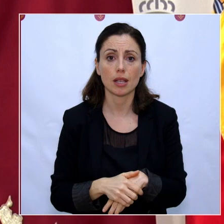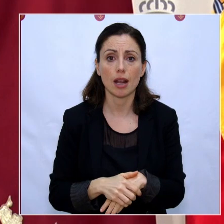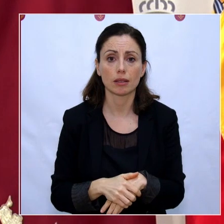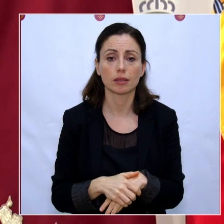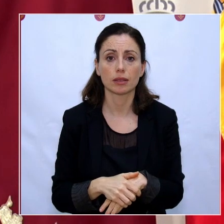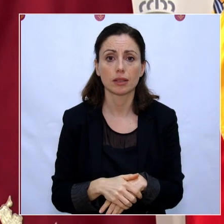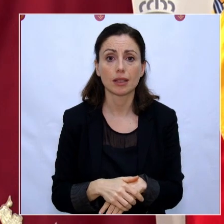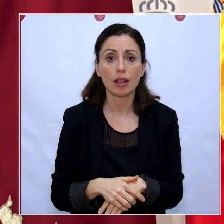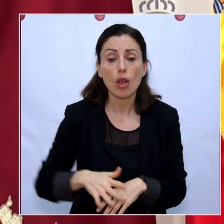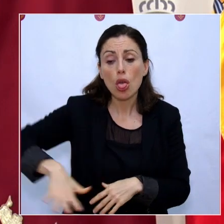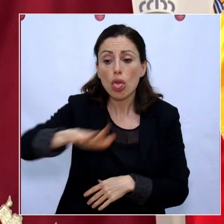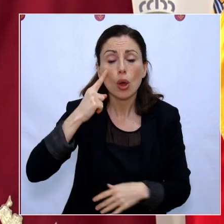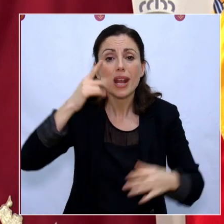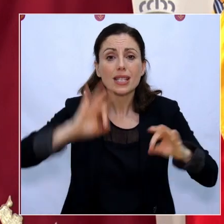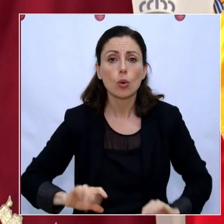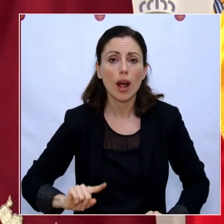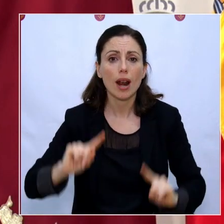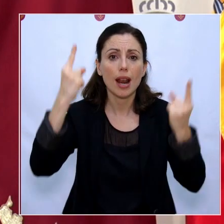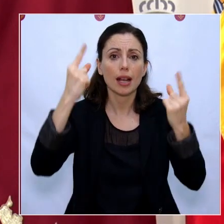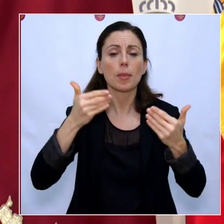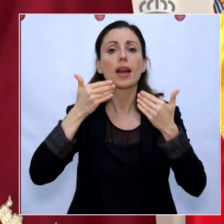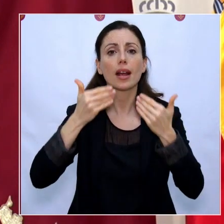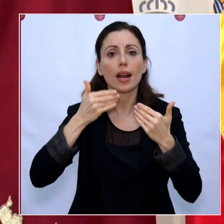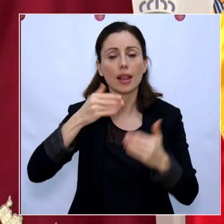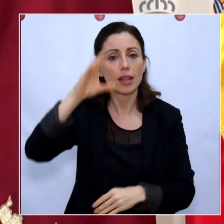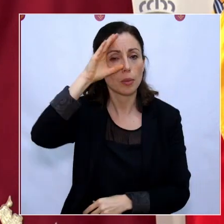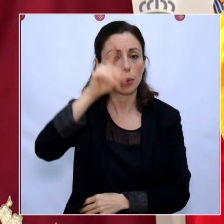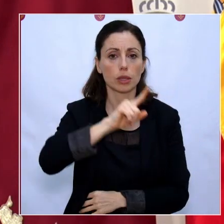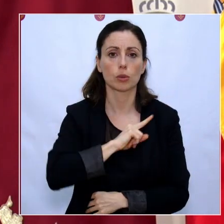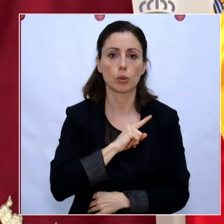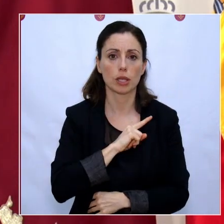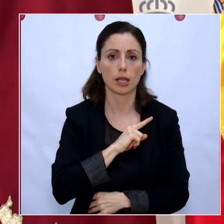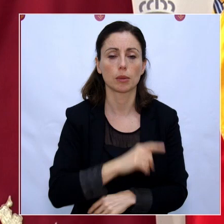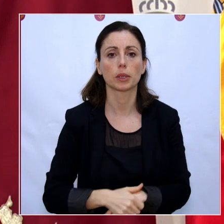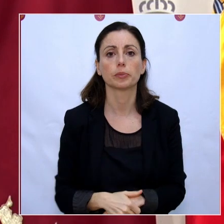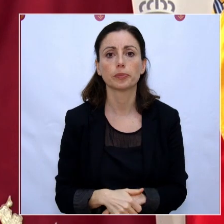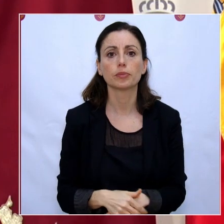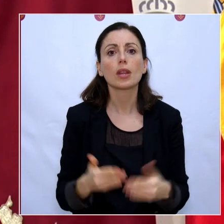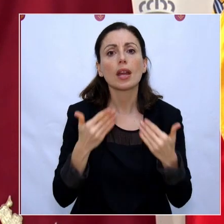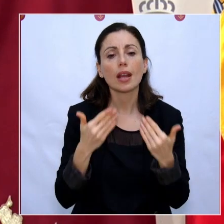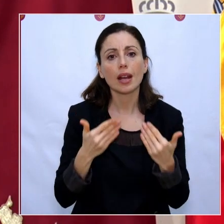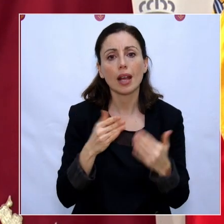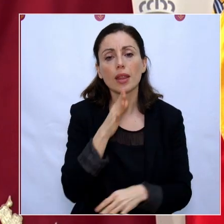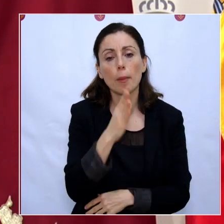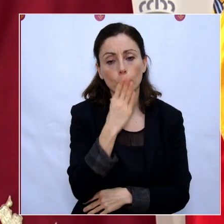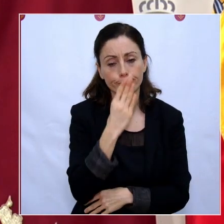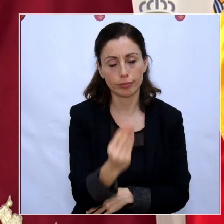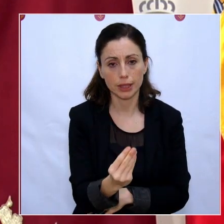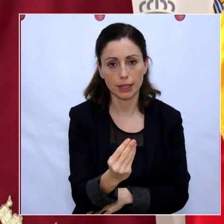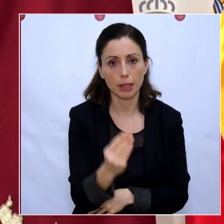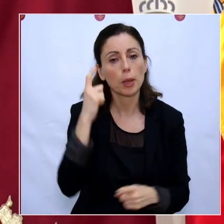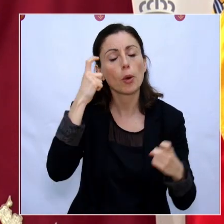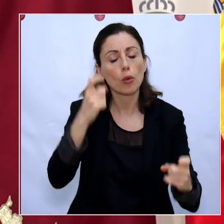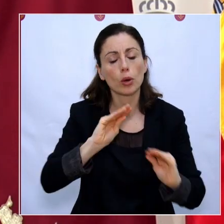lugar más seguro en el que estar. Gracias por vuestra atención, por vuestra comprensión y por vuestro